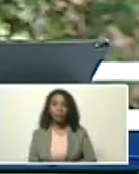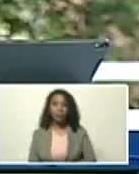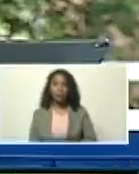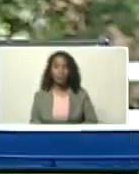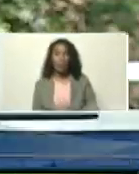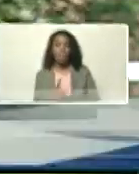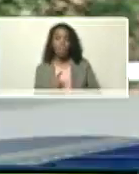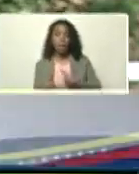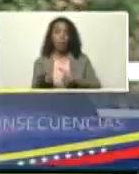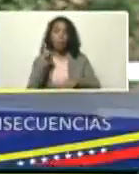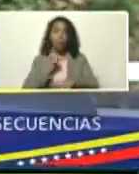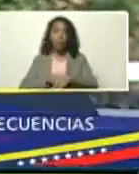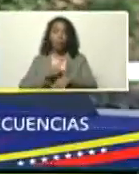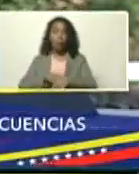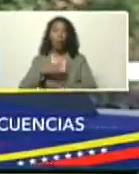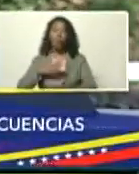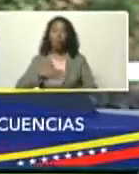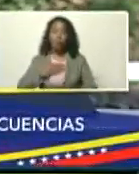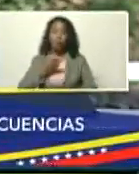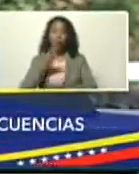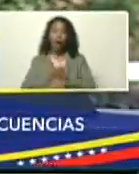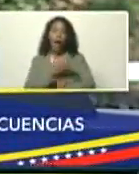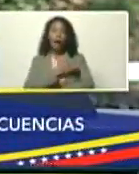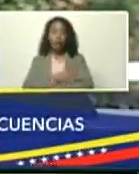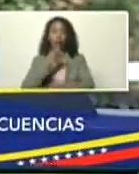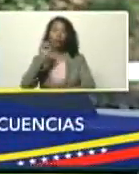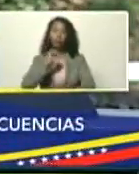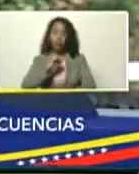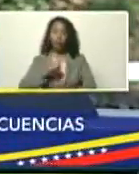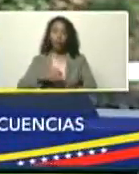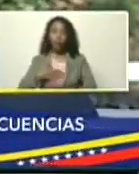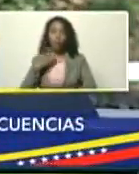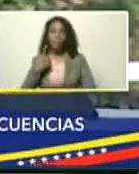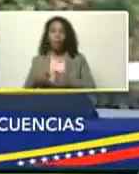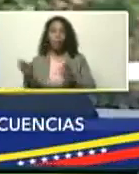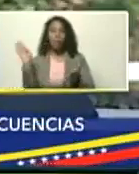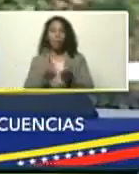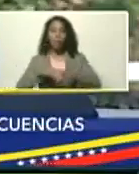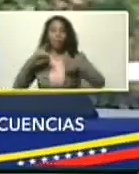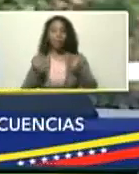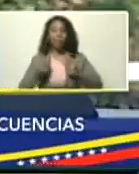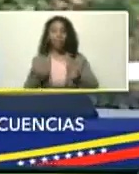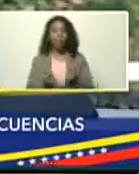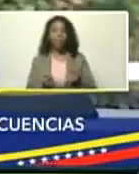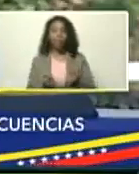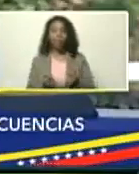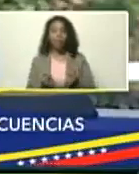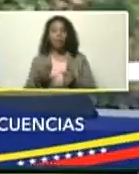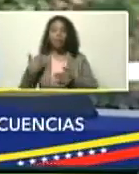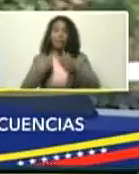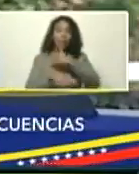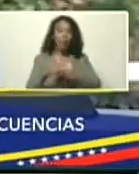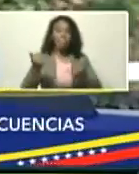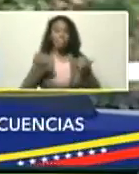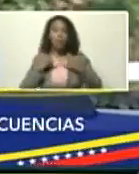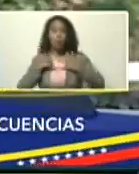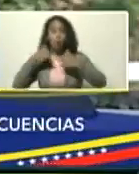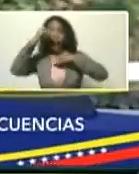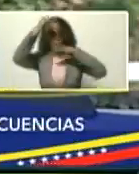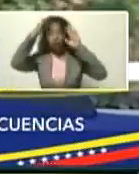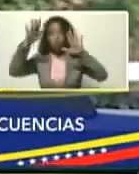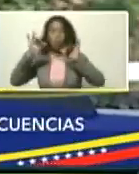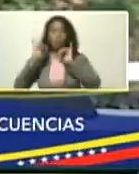pero con tiempo, podemos, si podemos, pero si nos ponemos las pilas, si vamos nosotros mismos, atender eso,